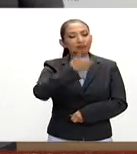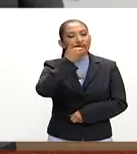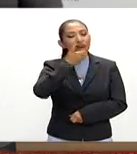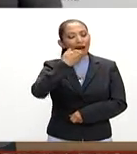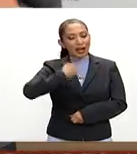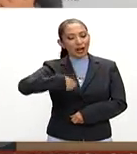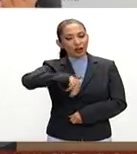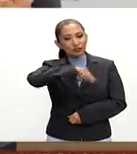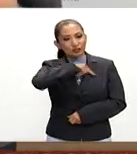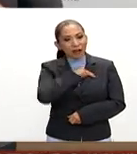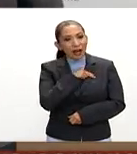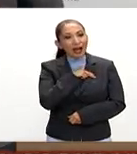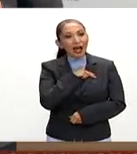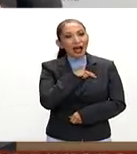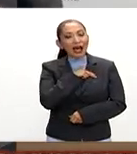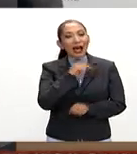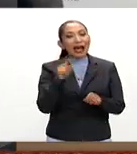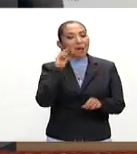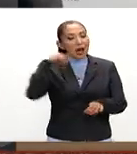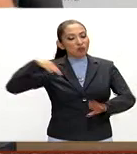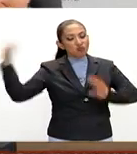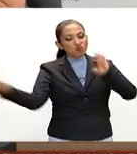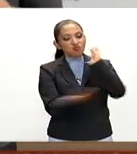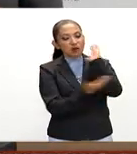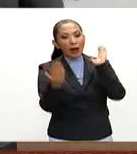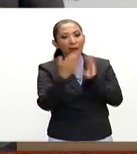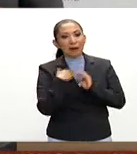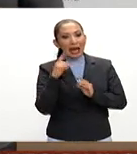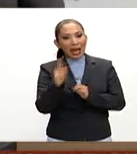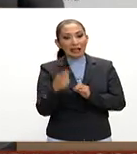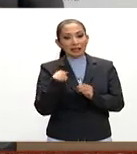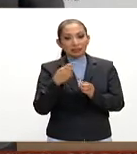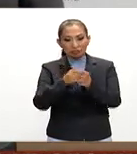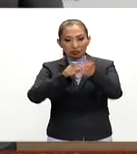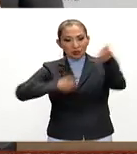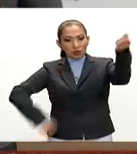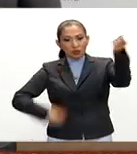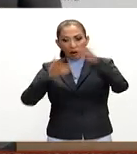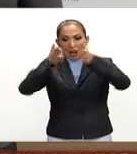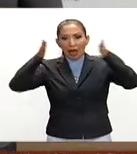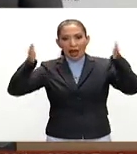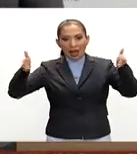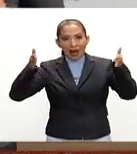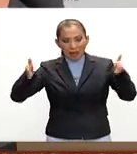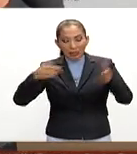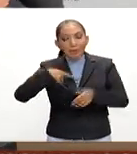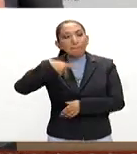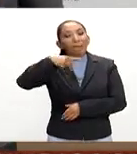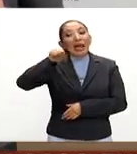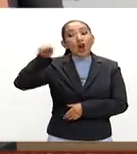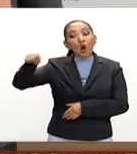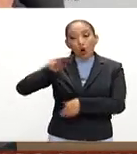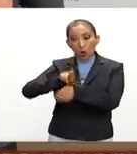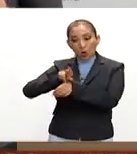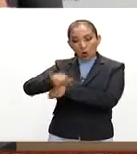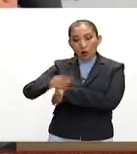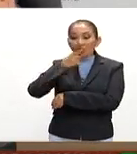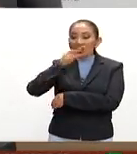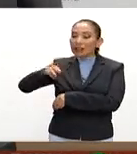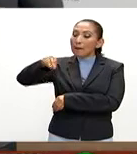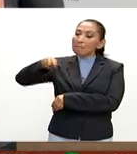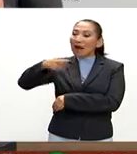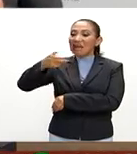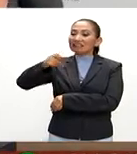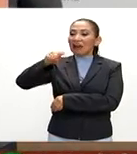para nosotros darle a alguien con un machete es pegarle con un cuchillo gigante no obstante si en Uruguay a alguien le dicen